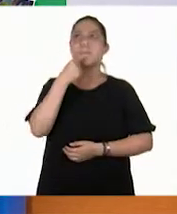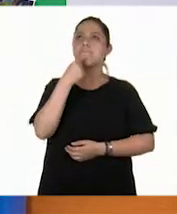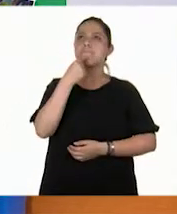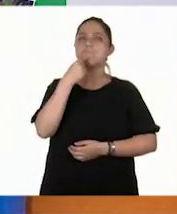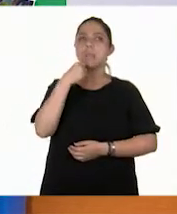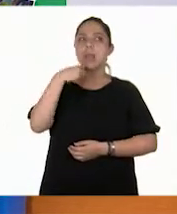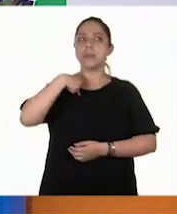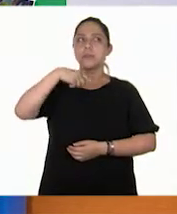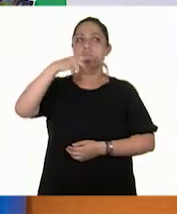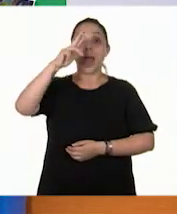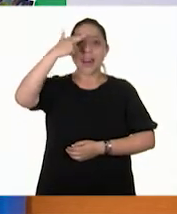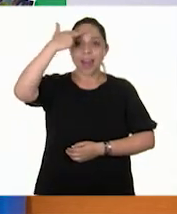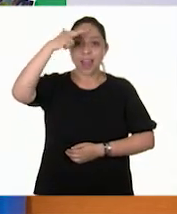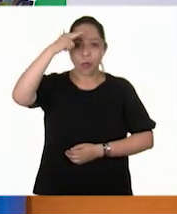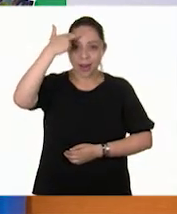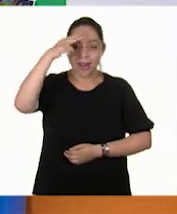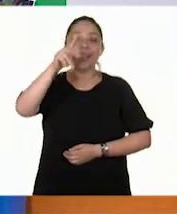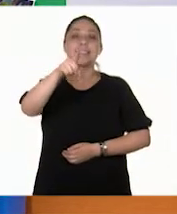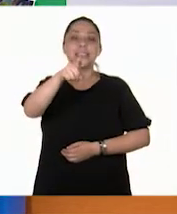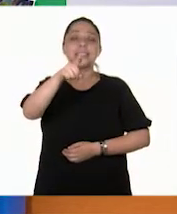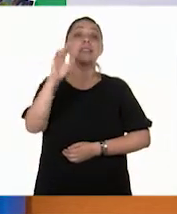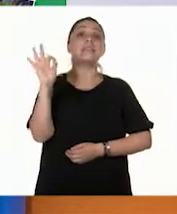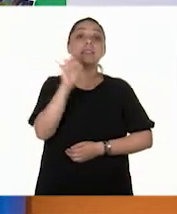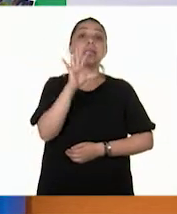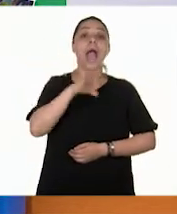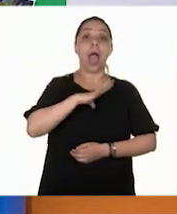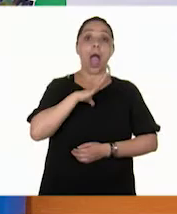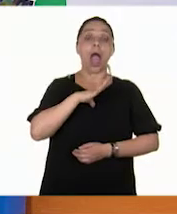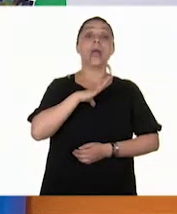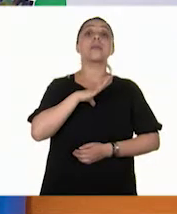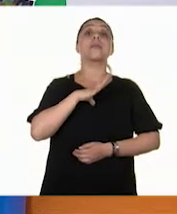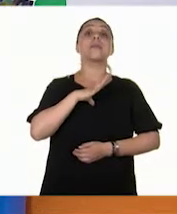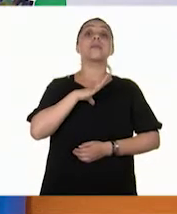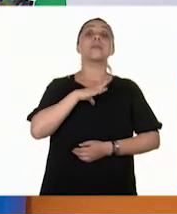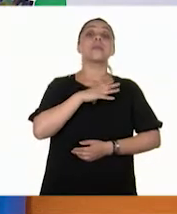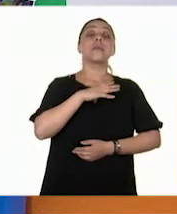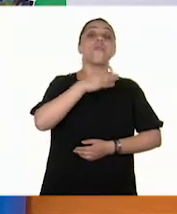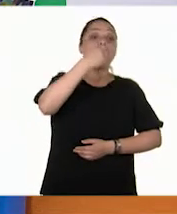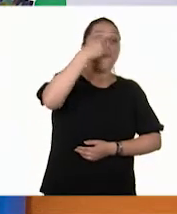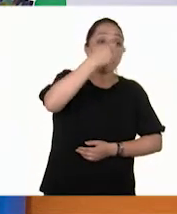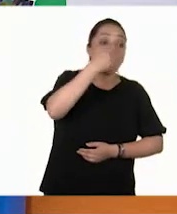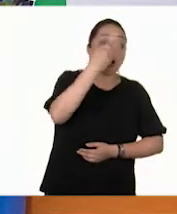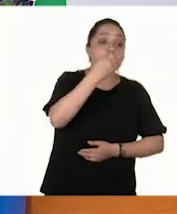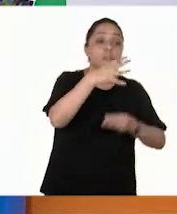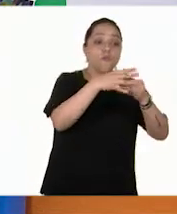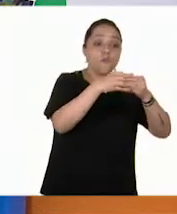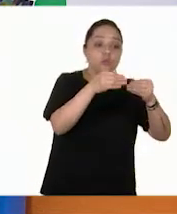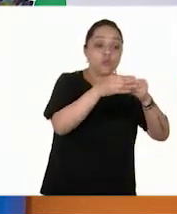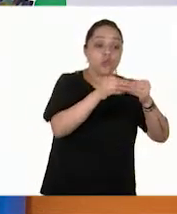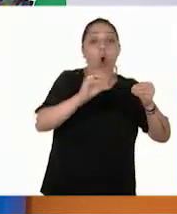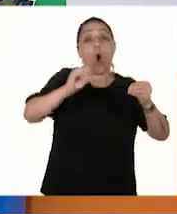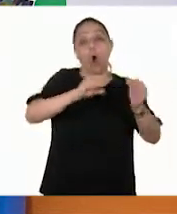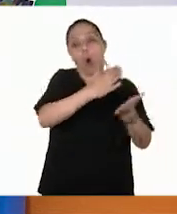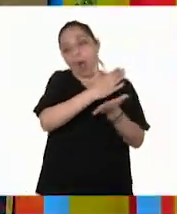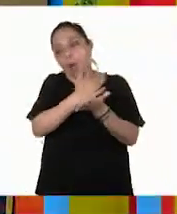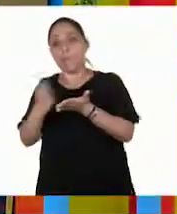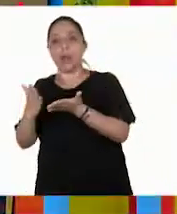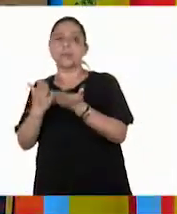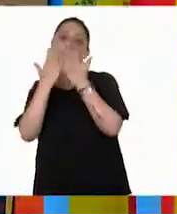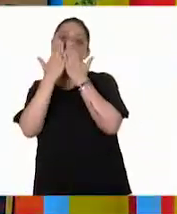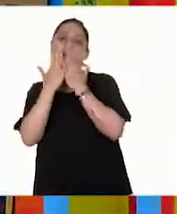Ah, claro. ¿Recuerdan si tenían flores o fruto o si no lo tenían? ¡Bravo! ¡Sí!